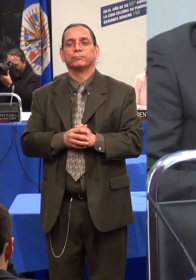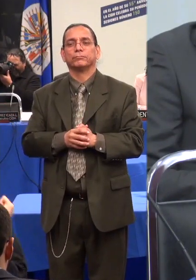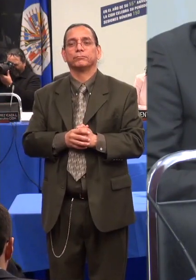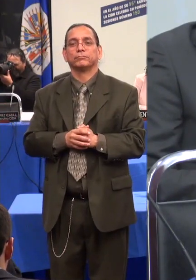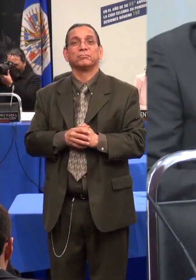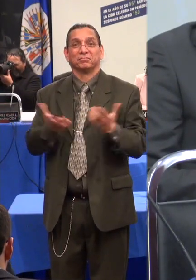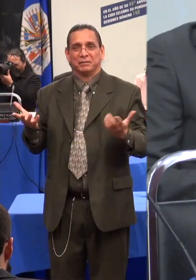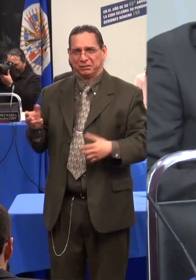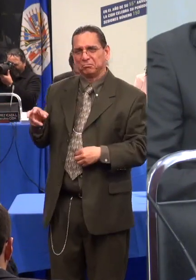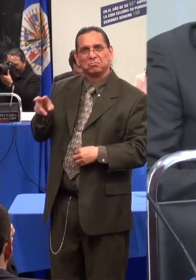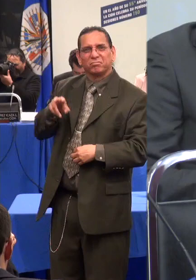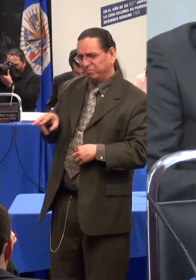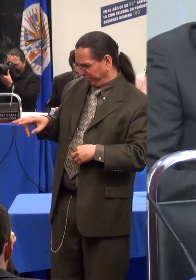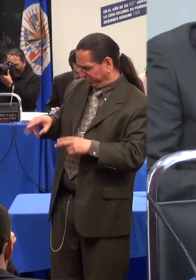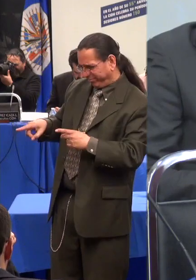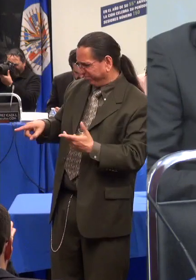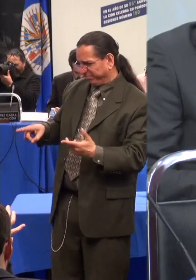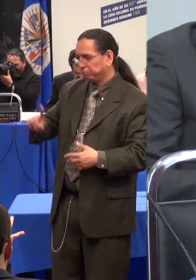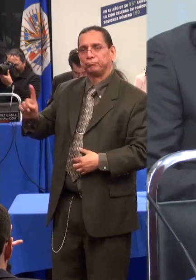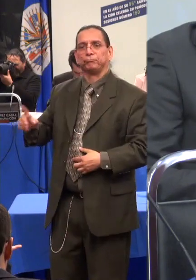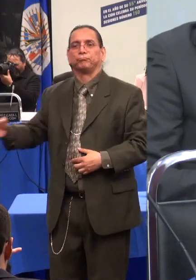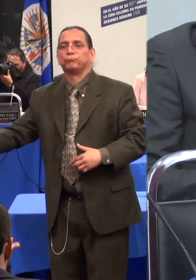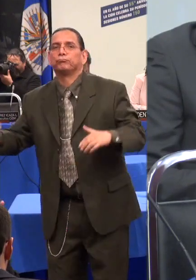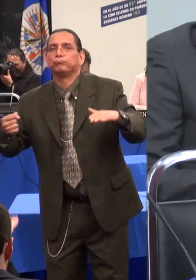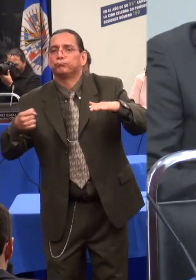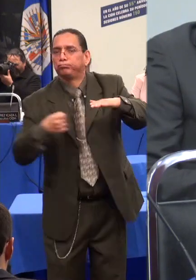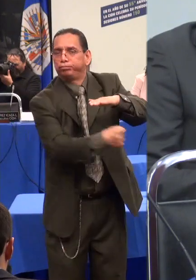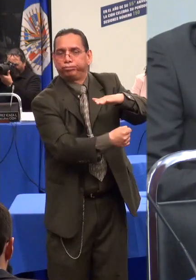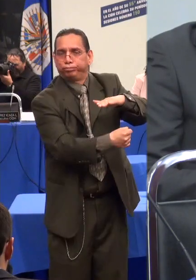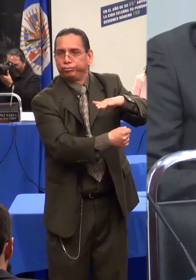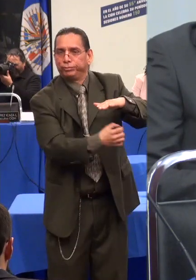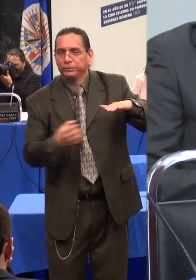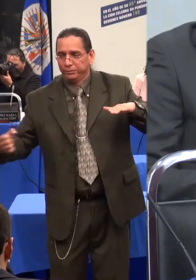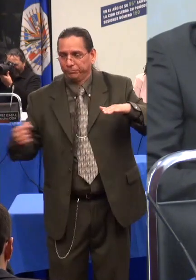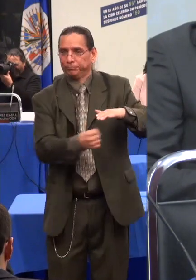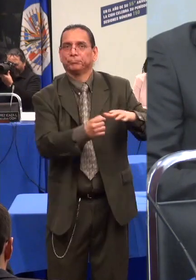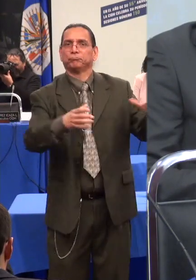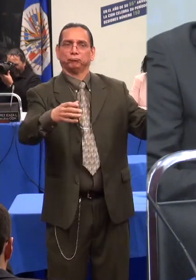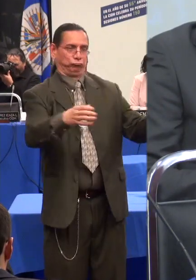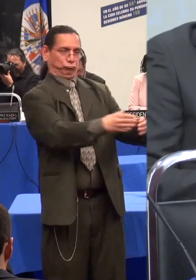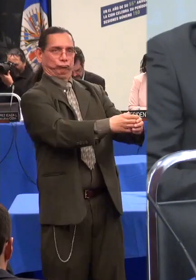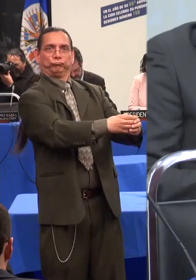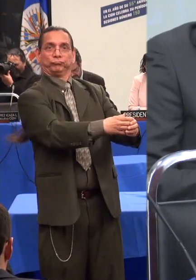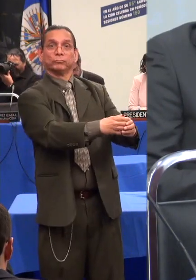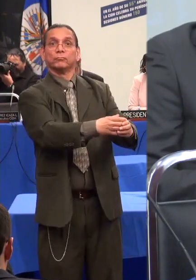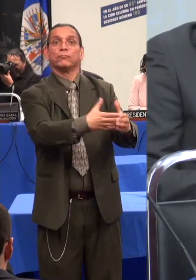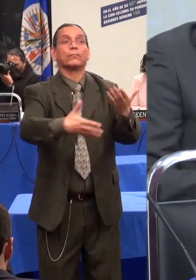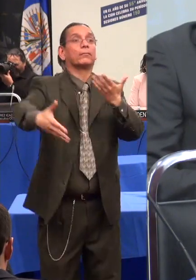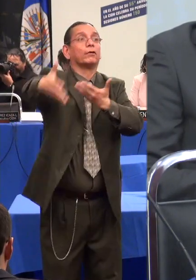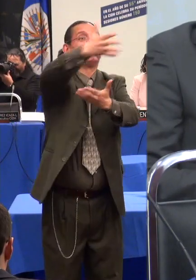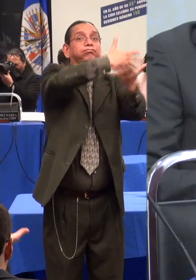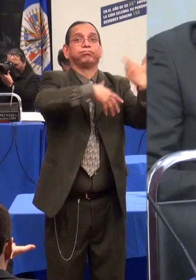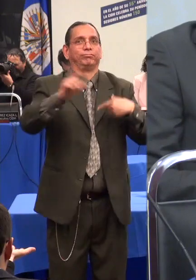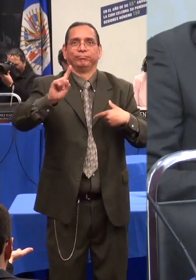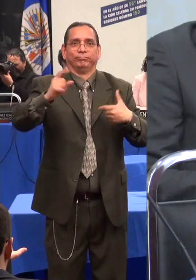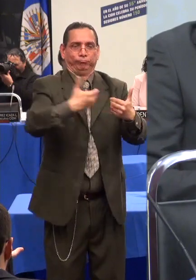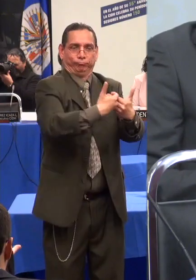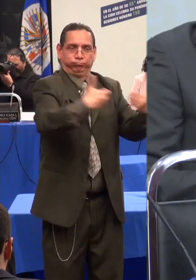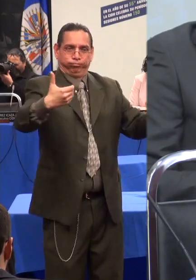específicamente para personas con discapacidad que en la mayoría de los casos son personas con discapacidad cognitiva o intelectual.